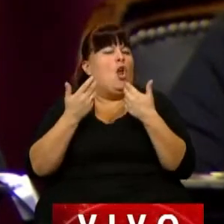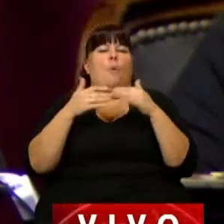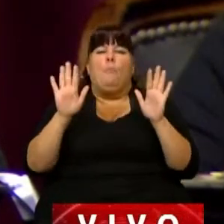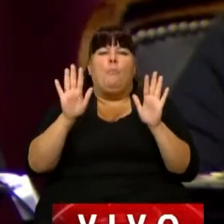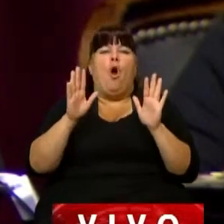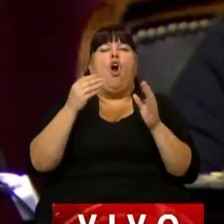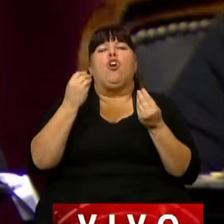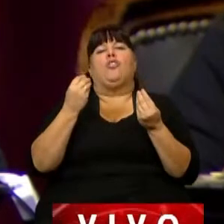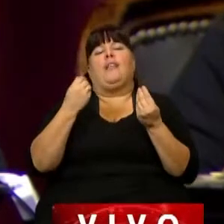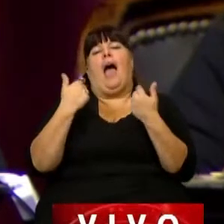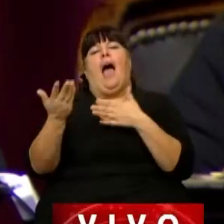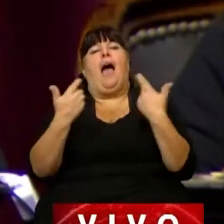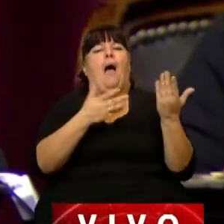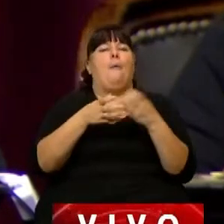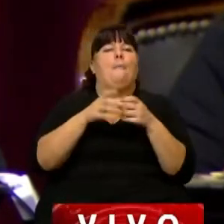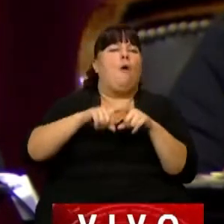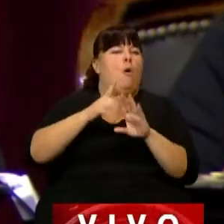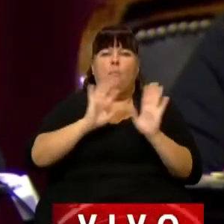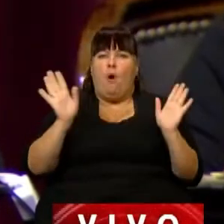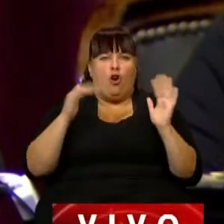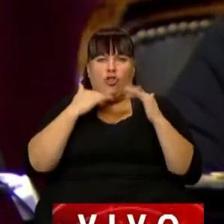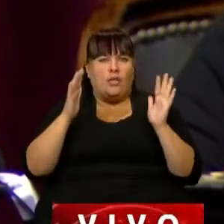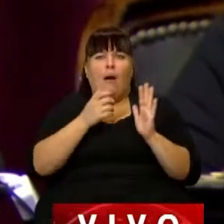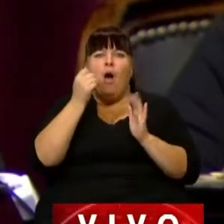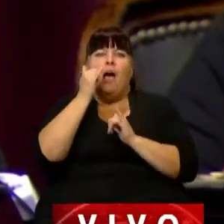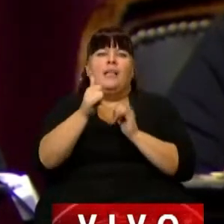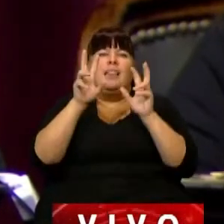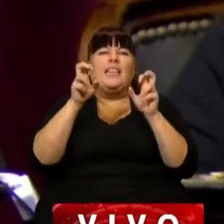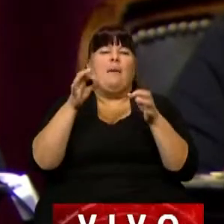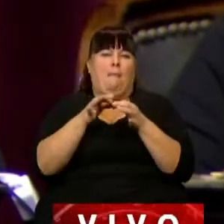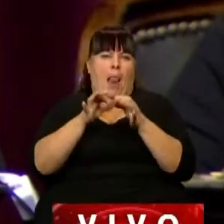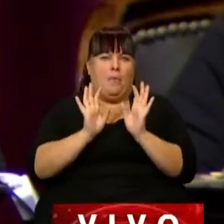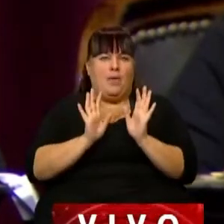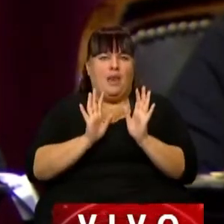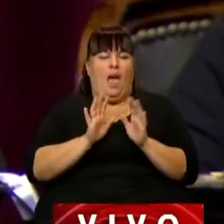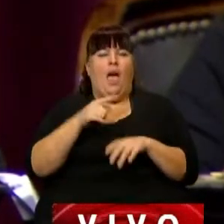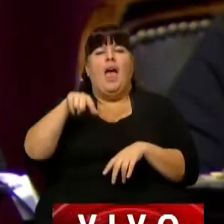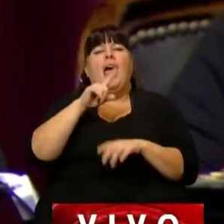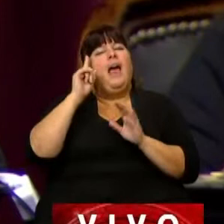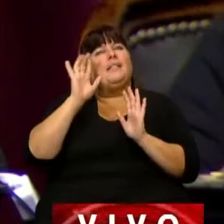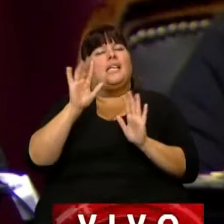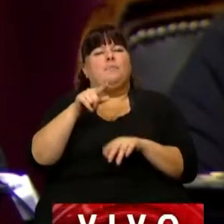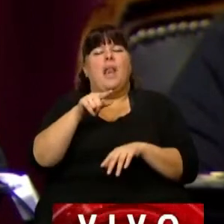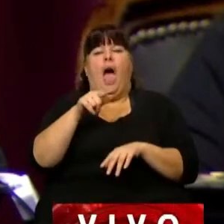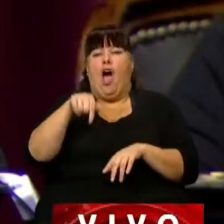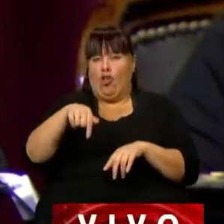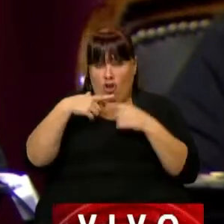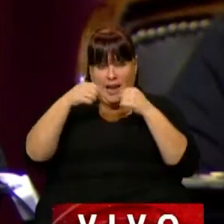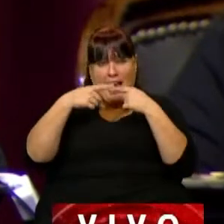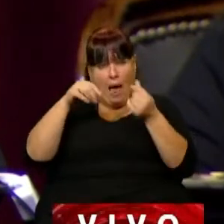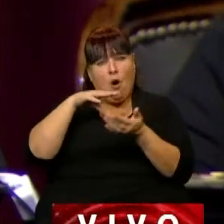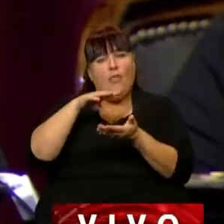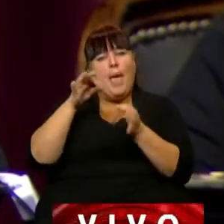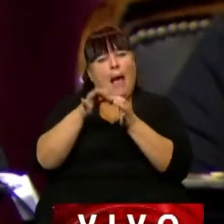del partido político de pertenencia? ¿Esperan que este reclamo de